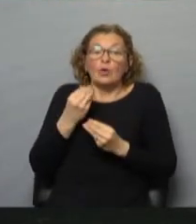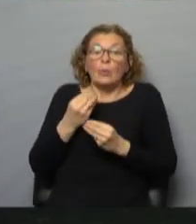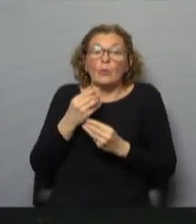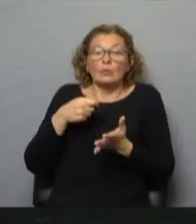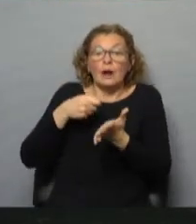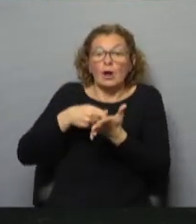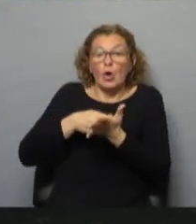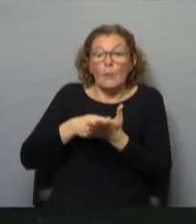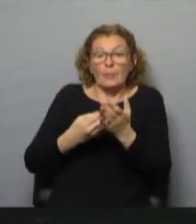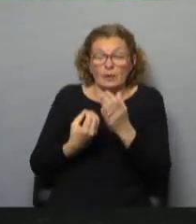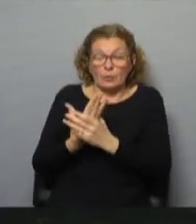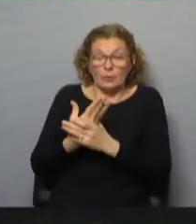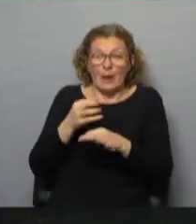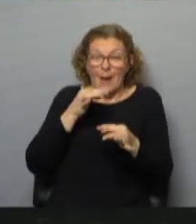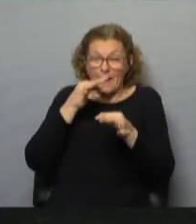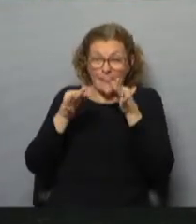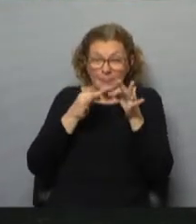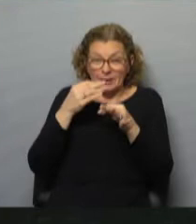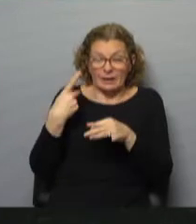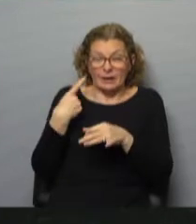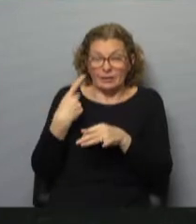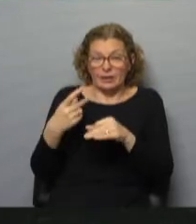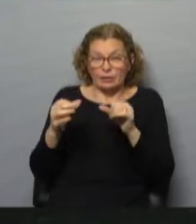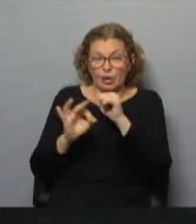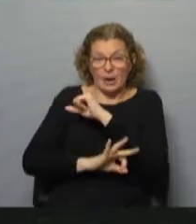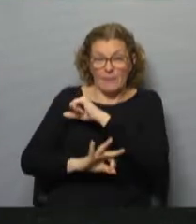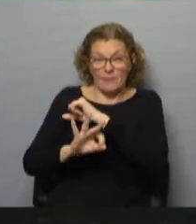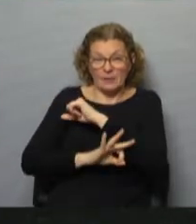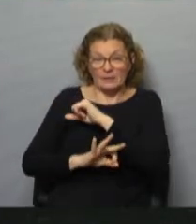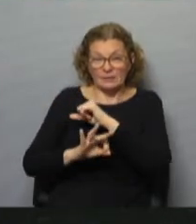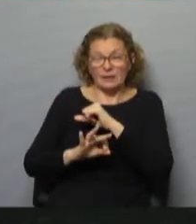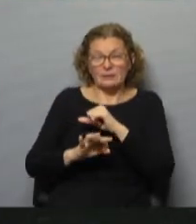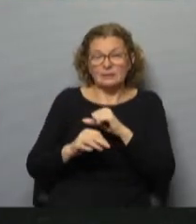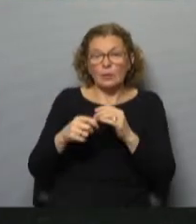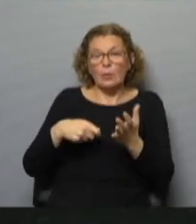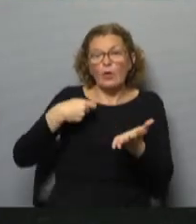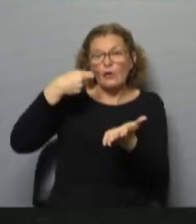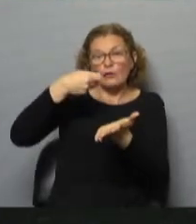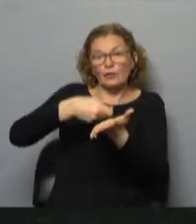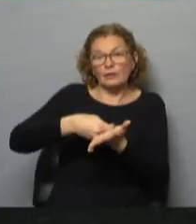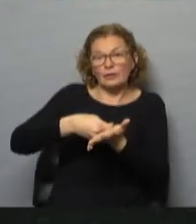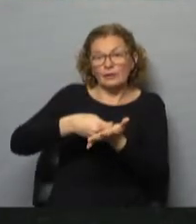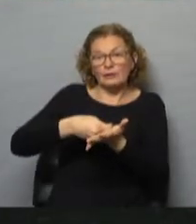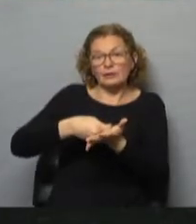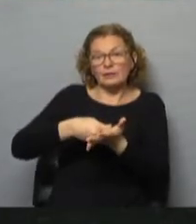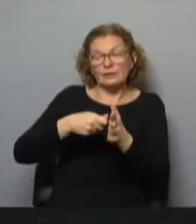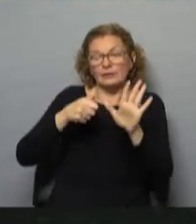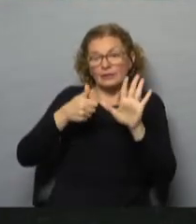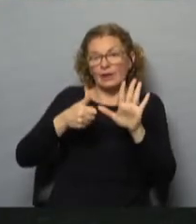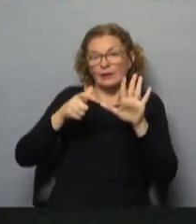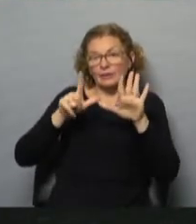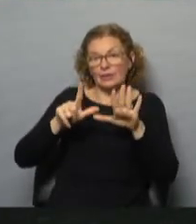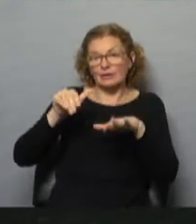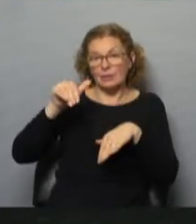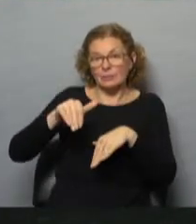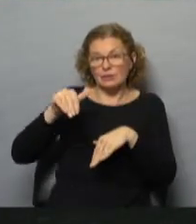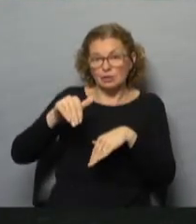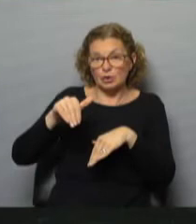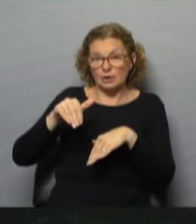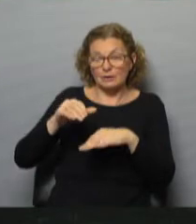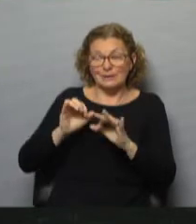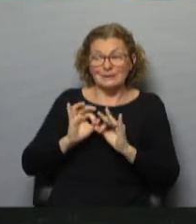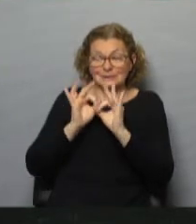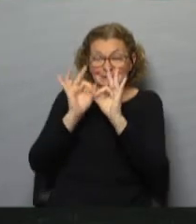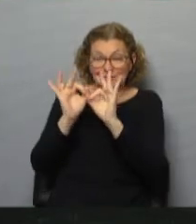compra nueva, lo va a explicar ahora el director de limpieza de la Intendencia de Montevideo, y una inversión que sería de entre 6 y 7 millones que si se